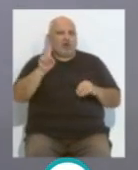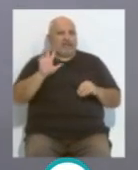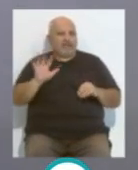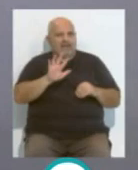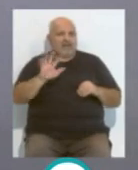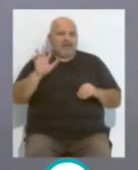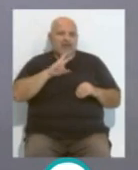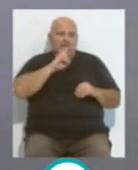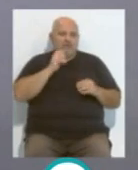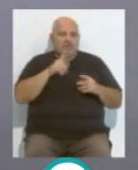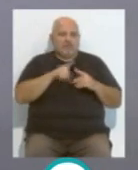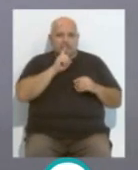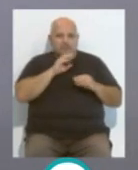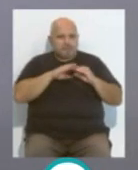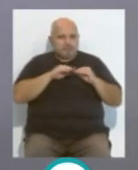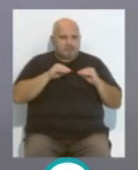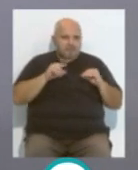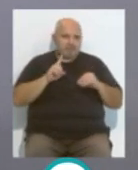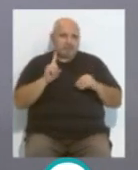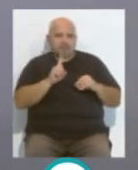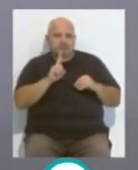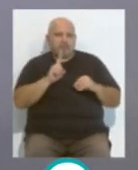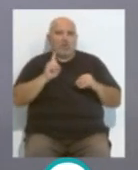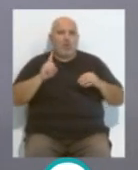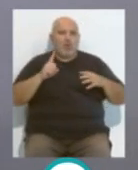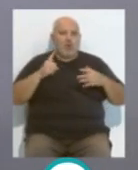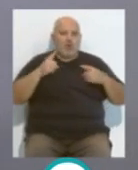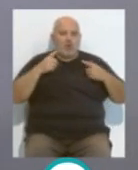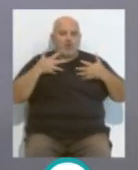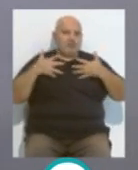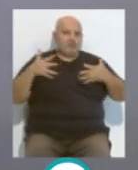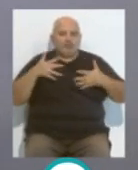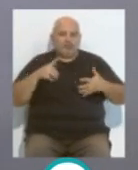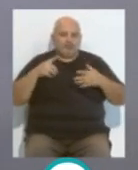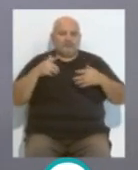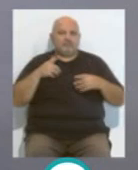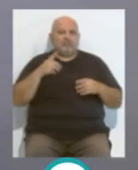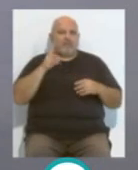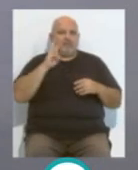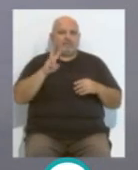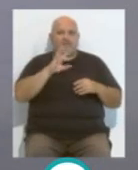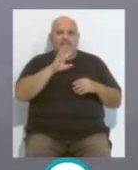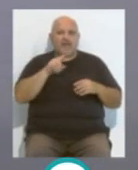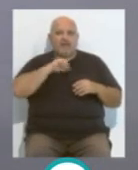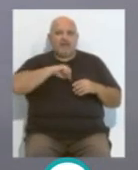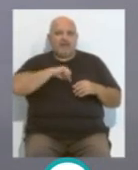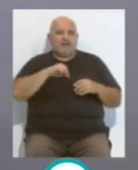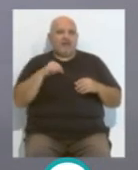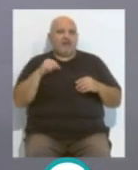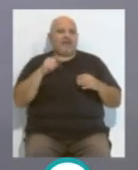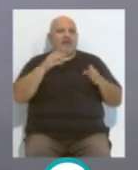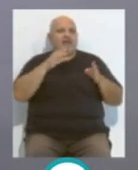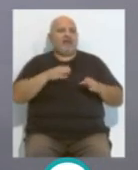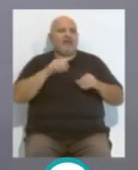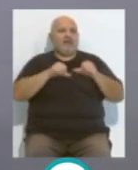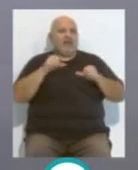son más reservados, no son tan fusivos, pero, ¿a vos qué te parece? Porque él estuvo en la fase